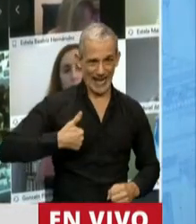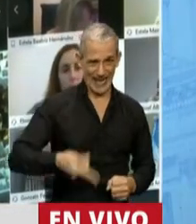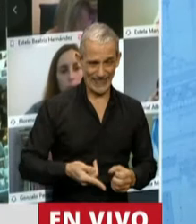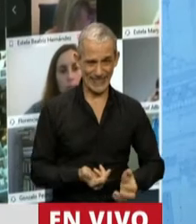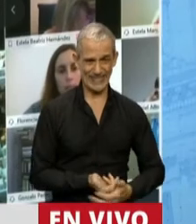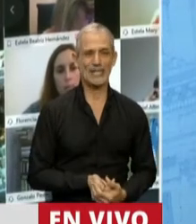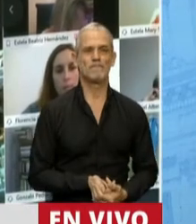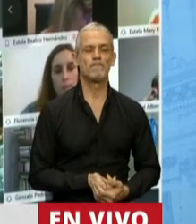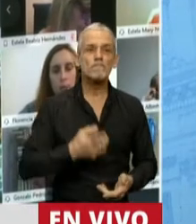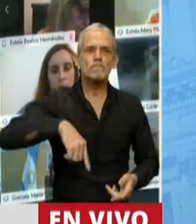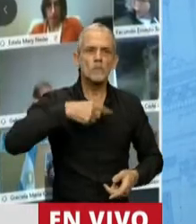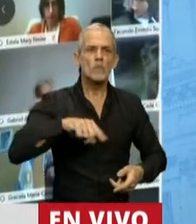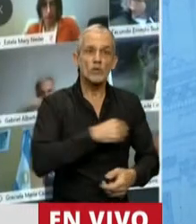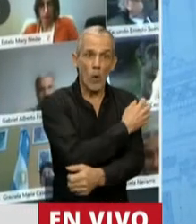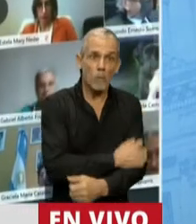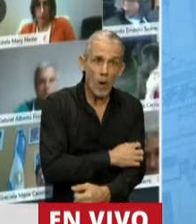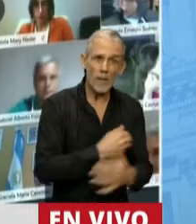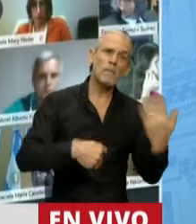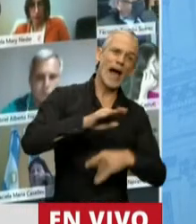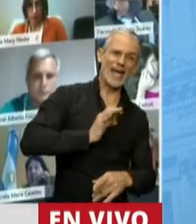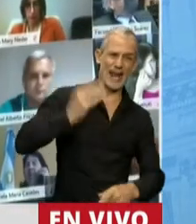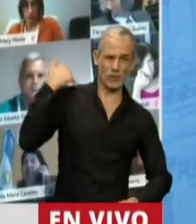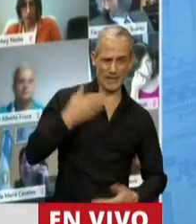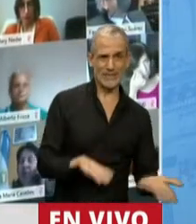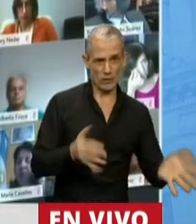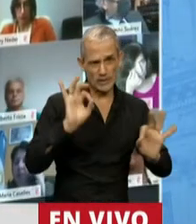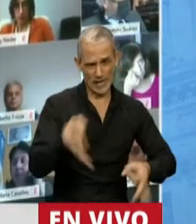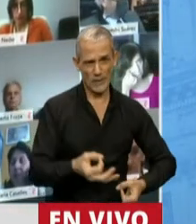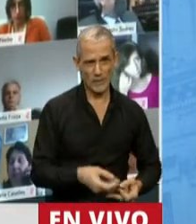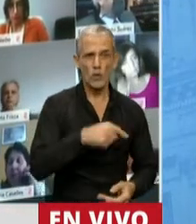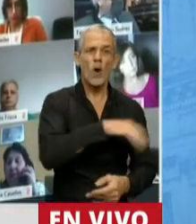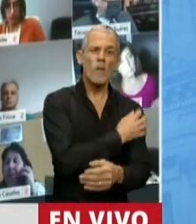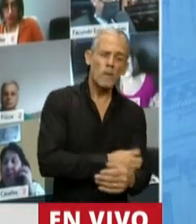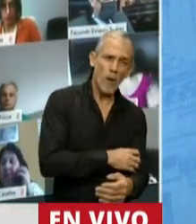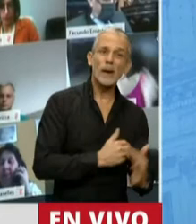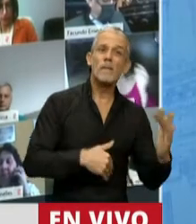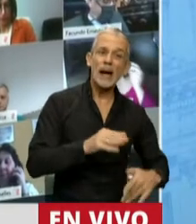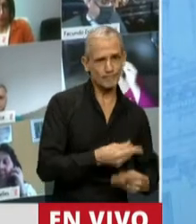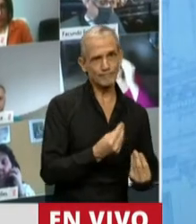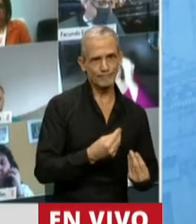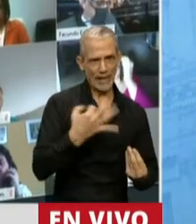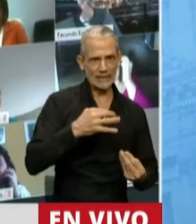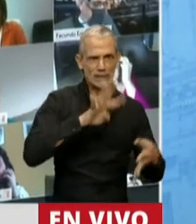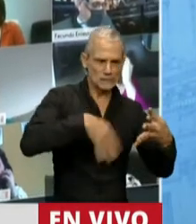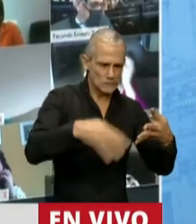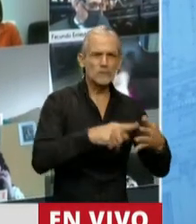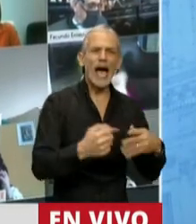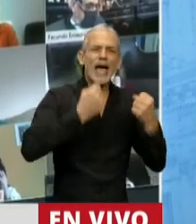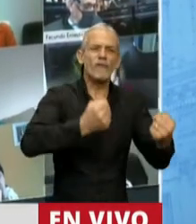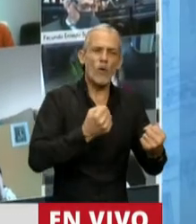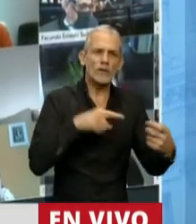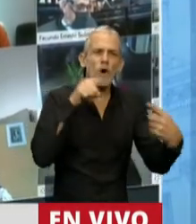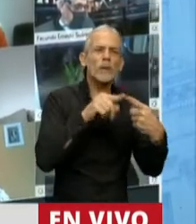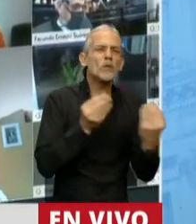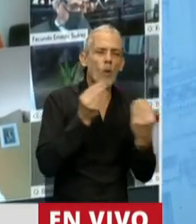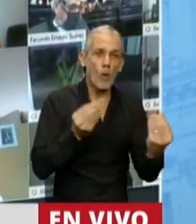Evidentemente, somos más pobres que el año pasado. Y como somos más pobres, necesitamos planificar nuestro esfuerzo y poner nuestro foco de